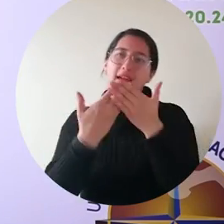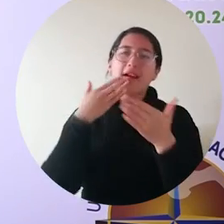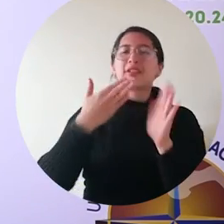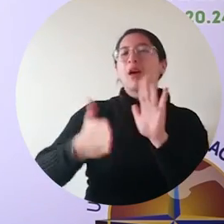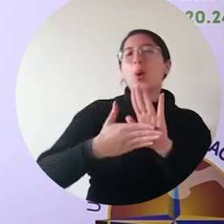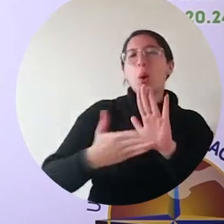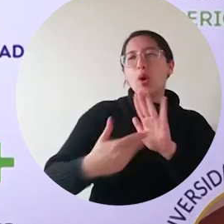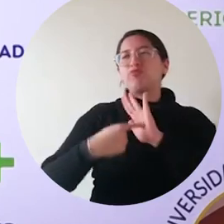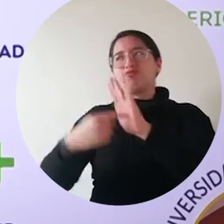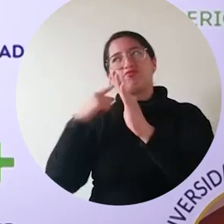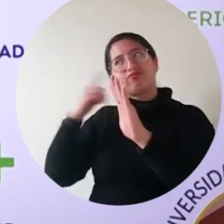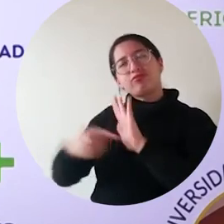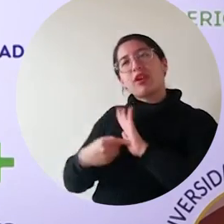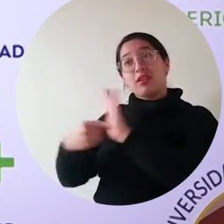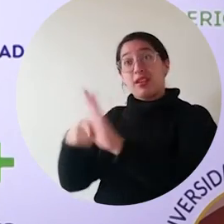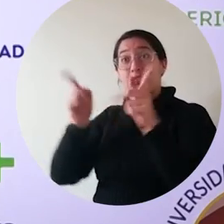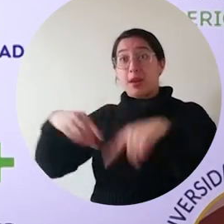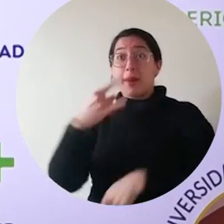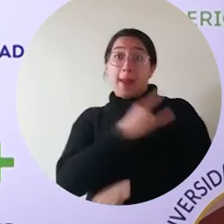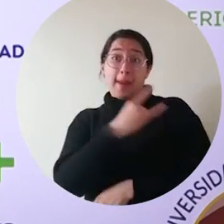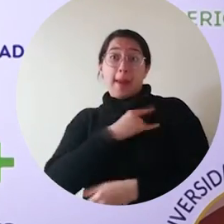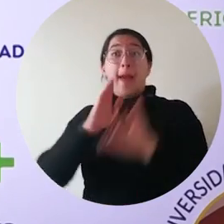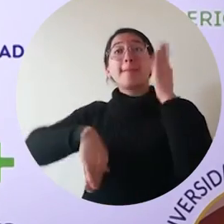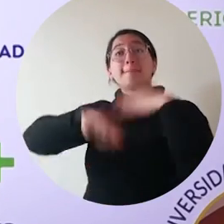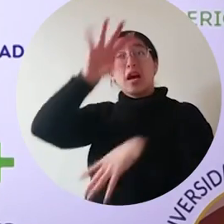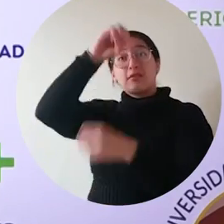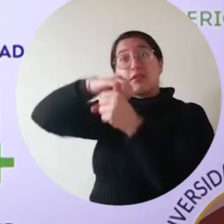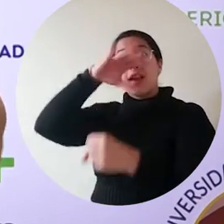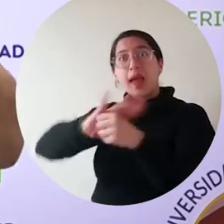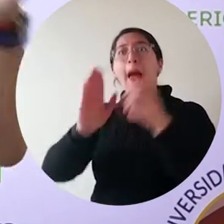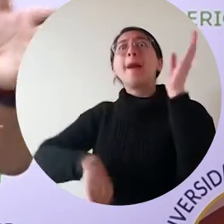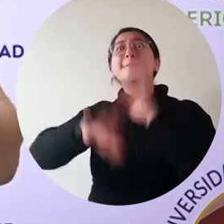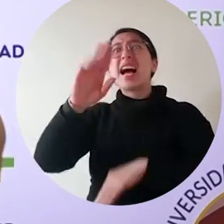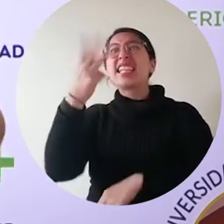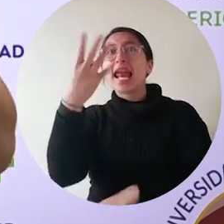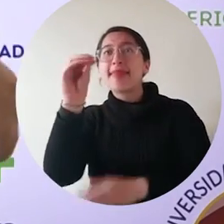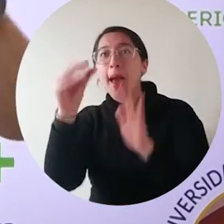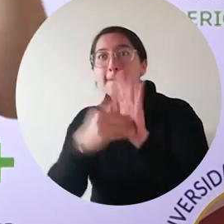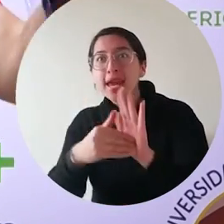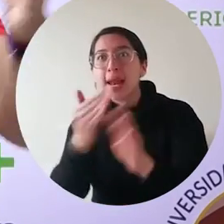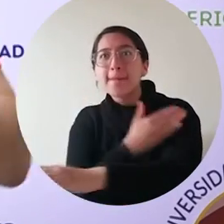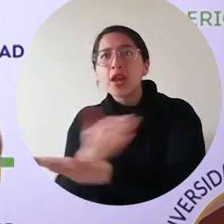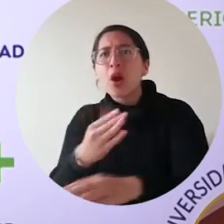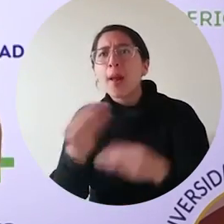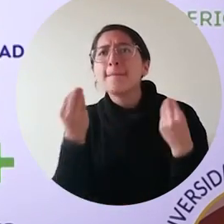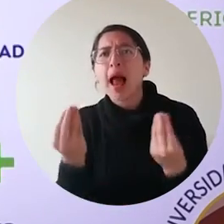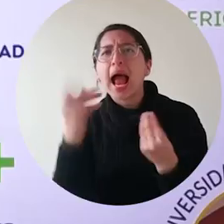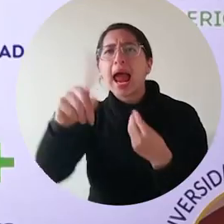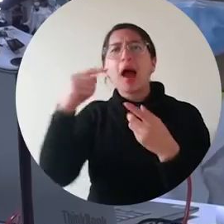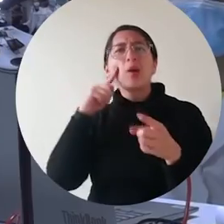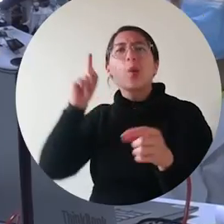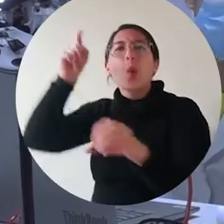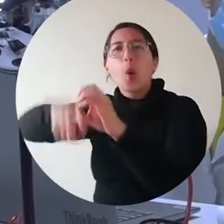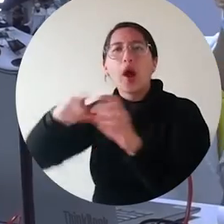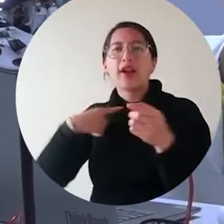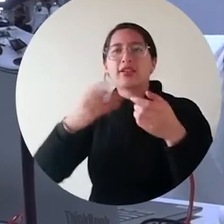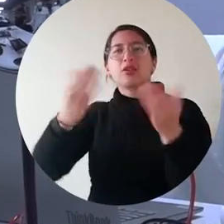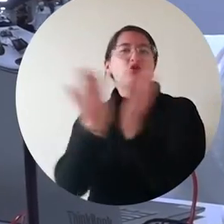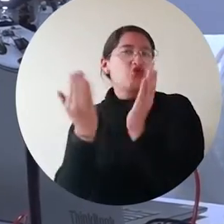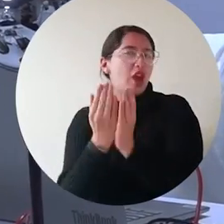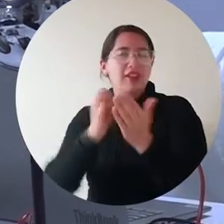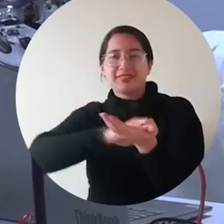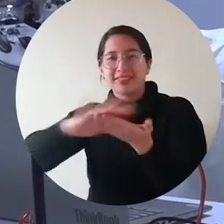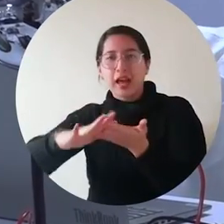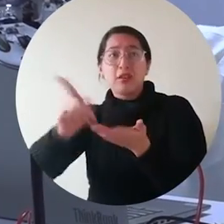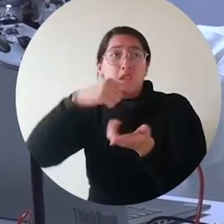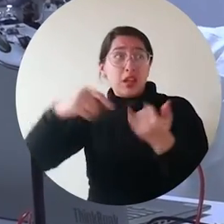hubiésemos permitido ese recorte. A pesar de ser la universidad pública que mayores recursos aportó durante la pandemia, más de 30 mil millones para la matrícula cero. A pesar de, y